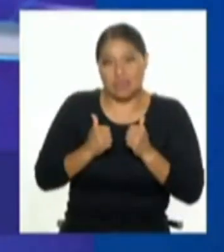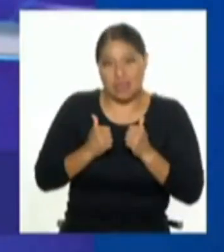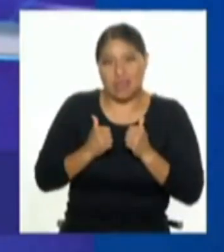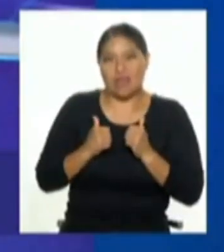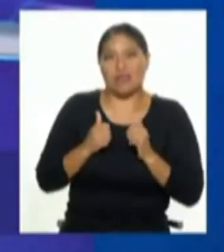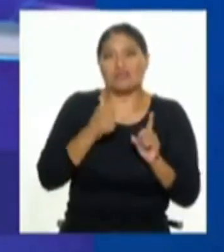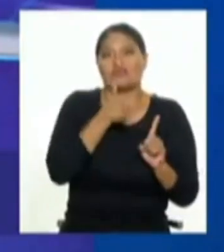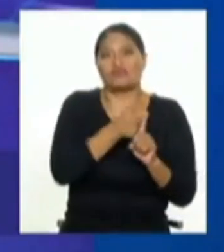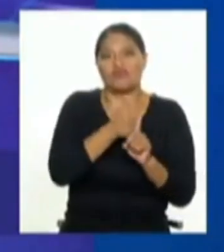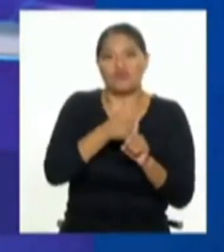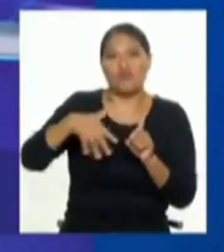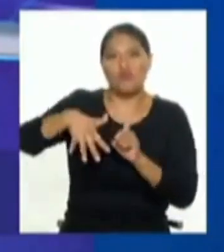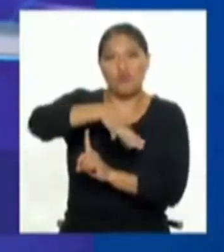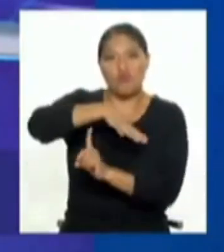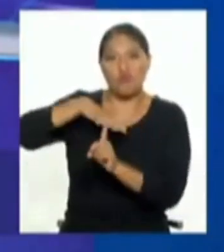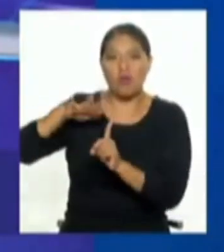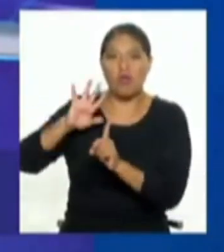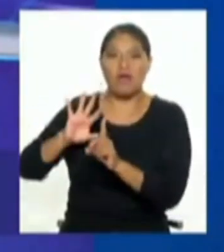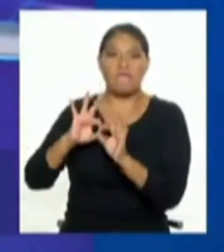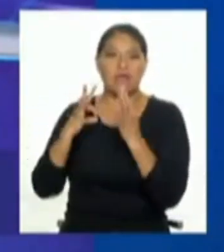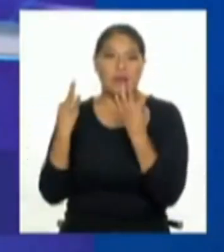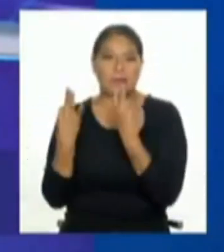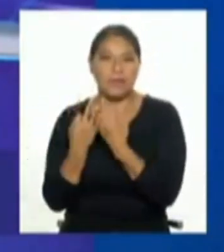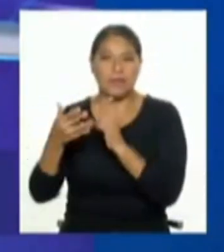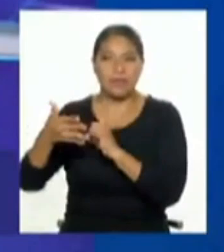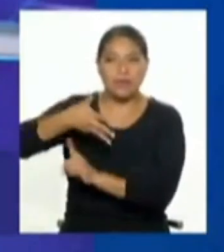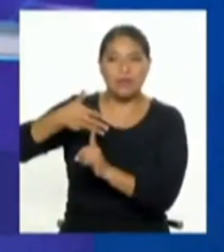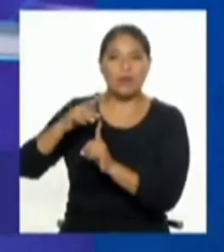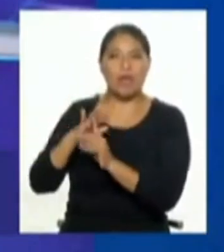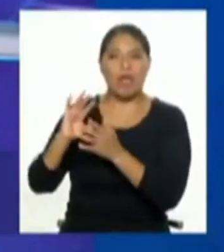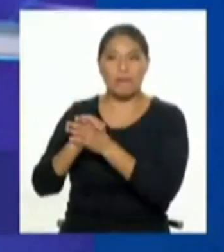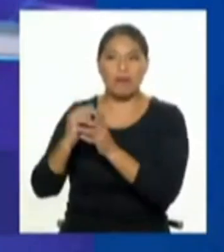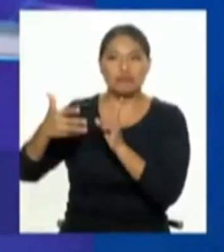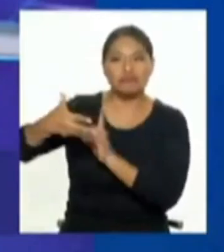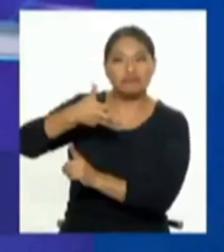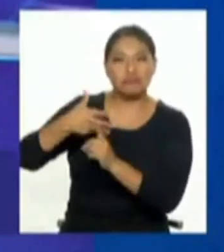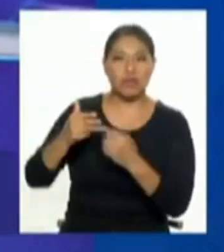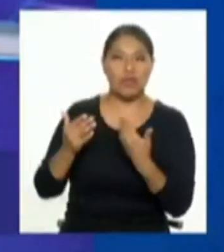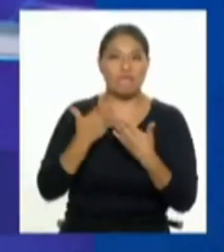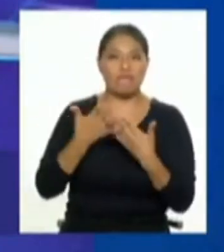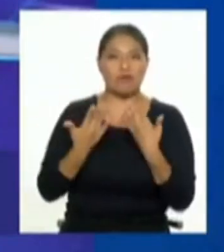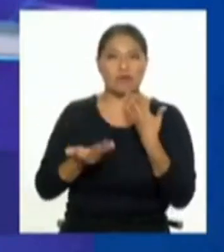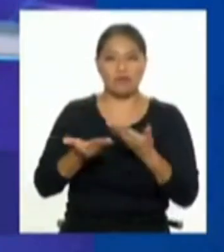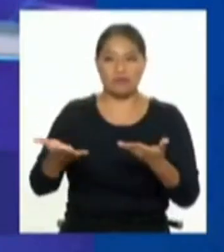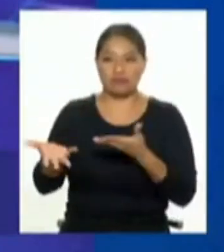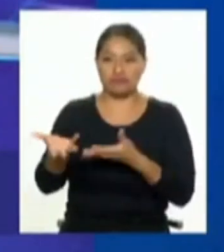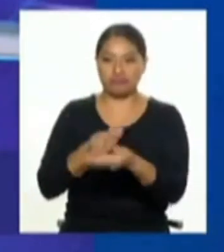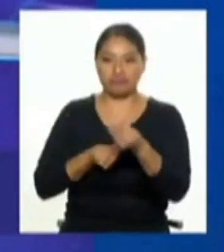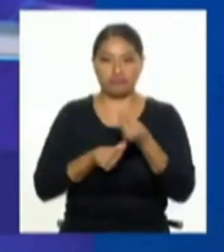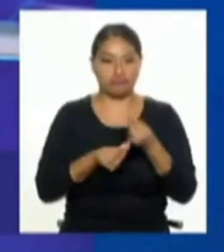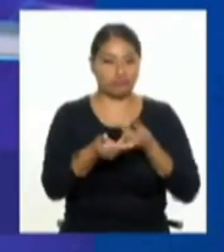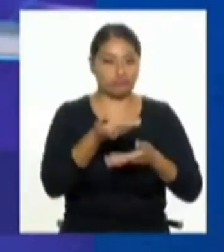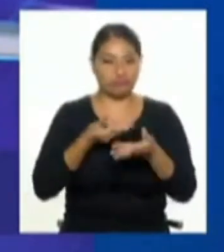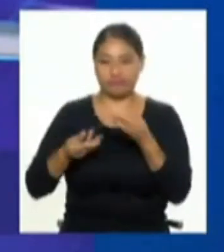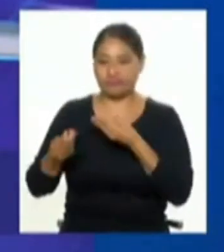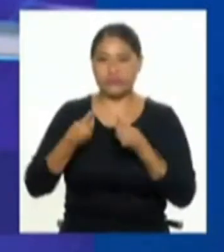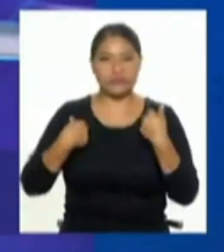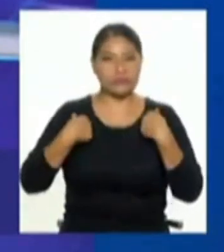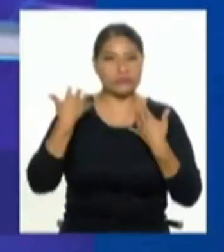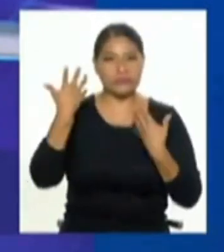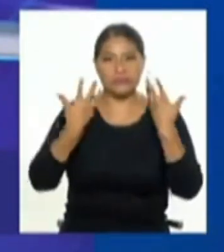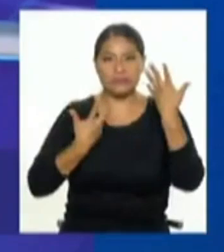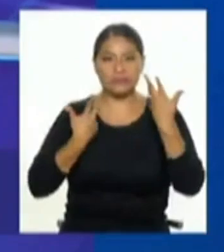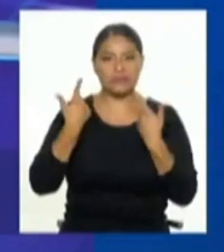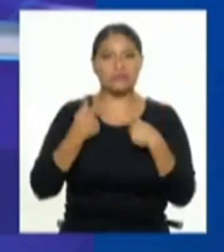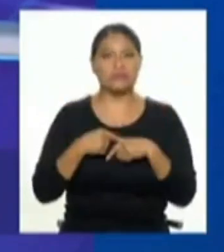del ámbito familiar de lo que uno quiere la gente llega muy rápido a lo material y luego ya no sabe qué hacer yo creo que hay eso